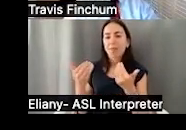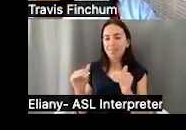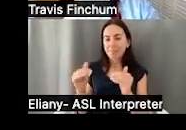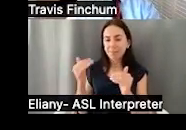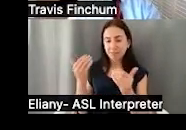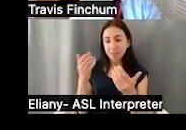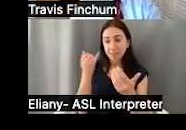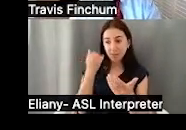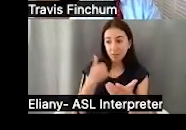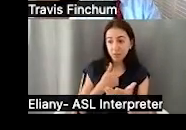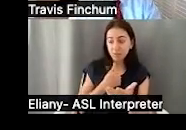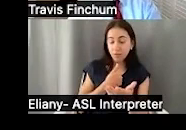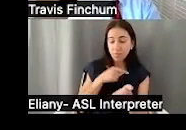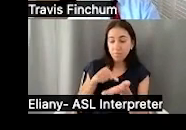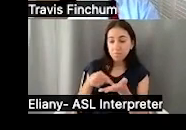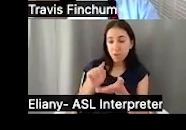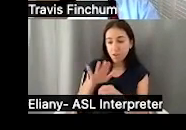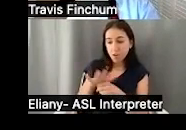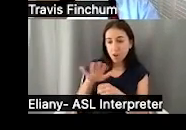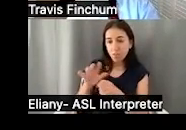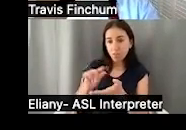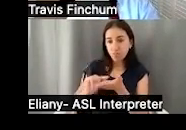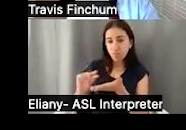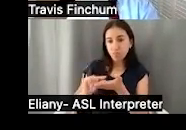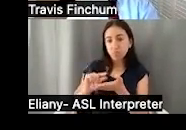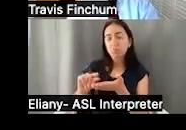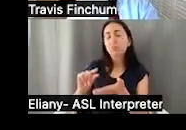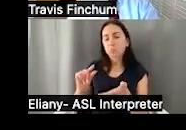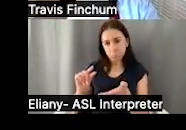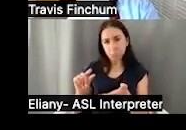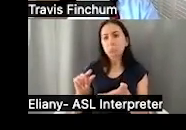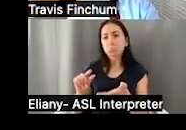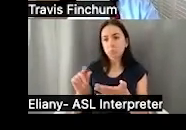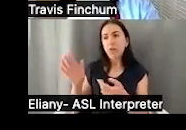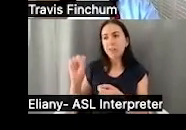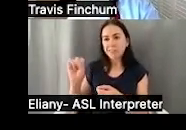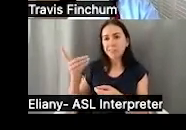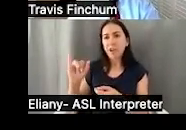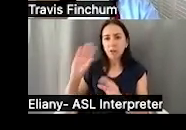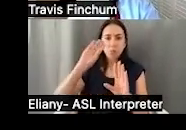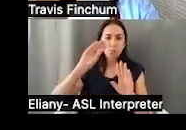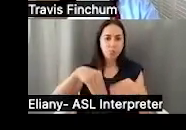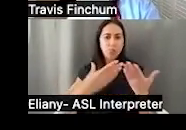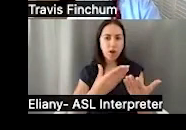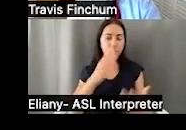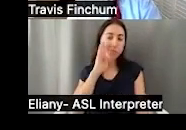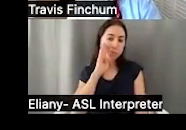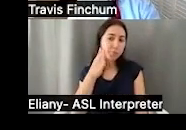ningún tipo de límite. Mientras que hemos pagado suficiente al sistema, podemos obtener un